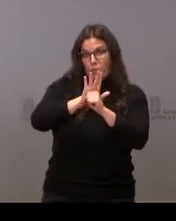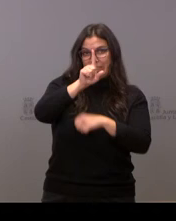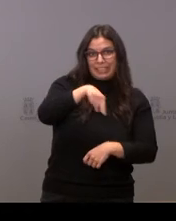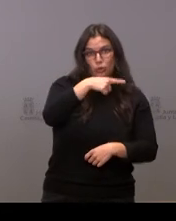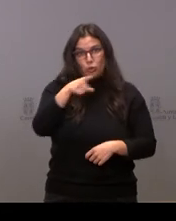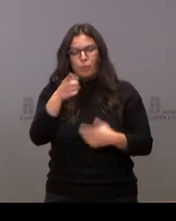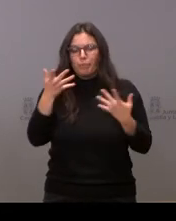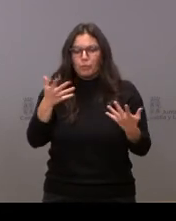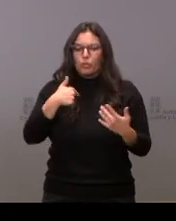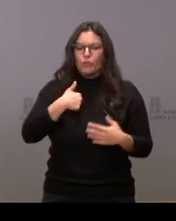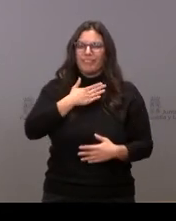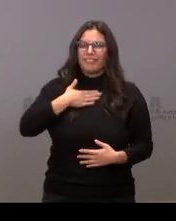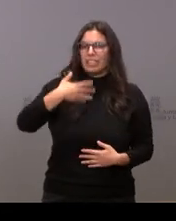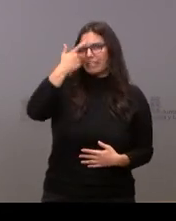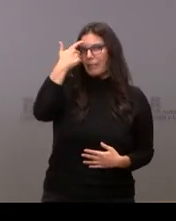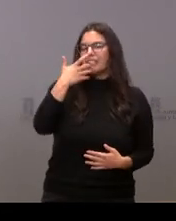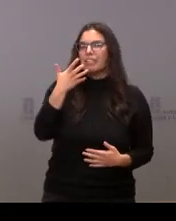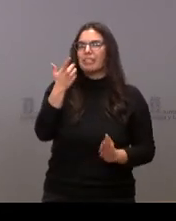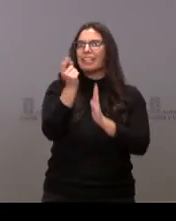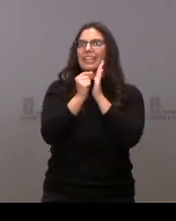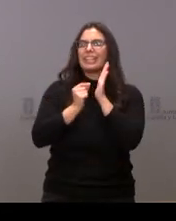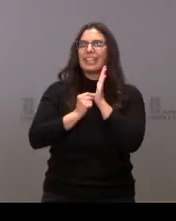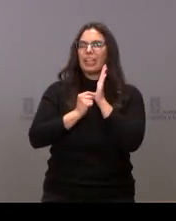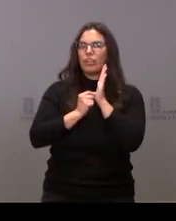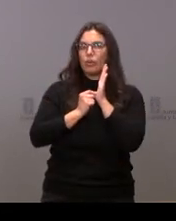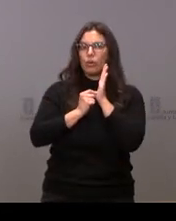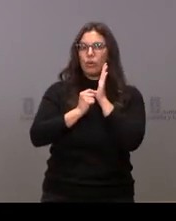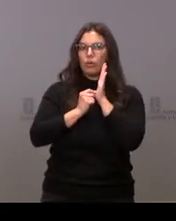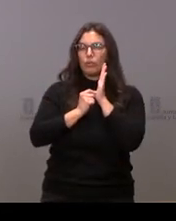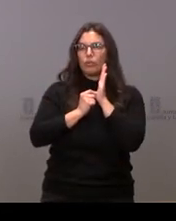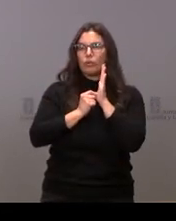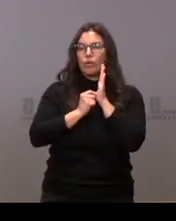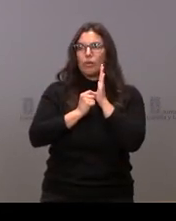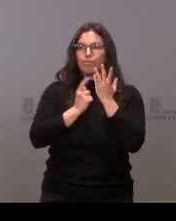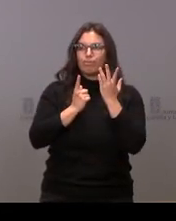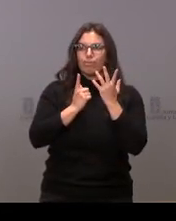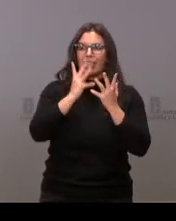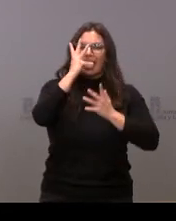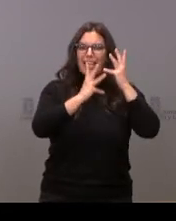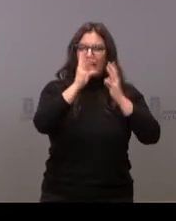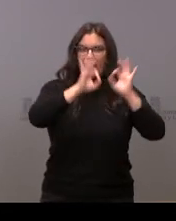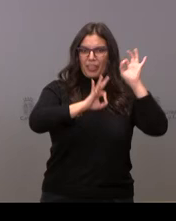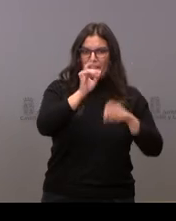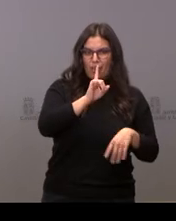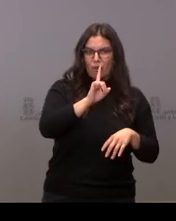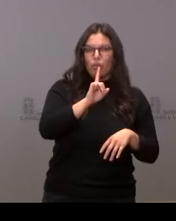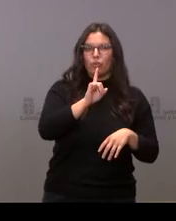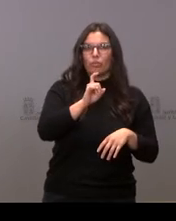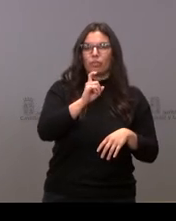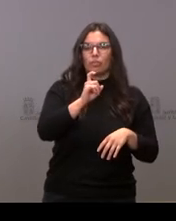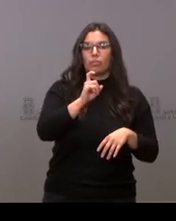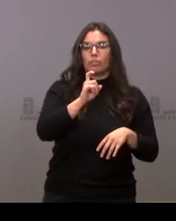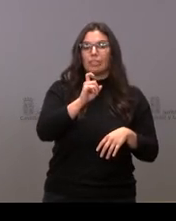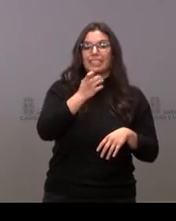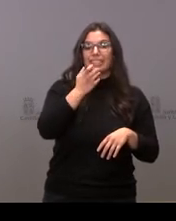por un lado me gustaría saber si el criterio va a ser esencialmente, no la incidencia, sino la repercusión hospitalaria de la